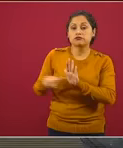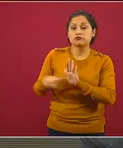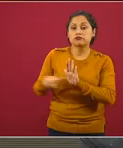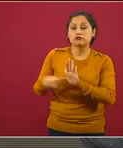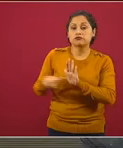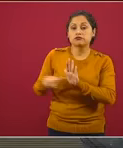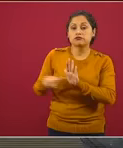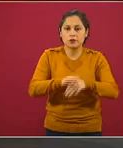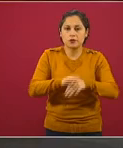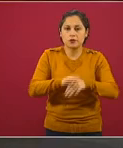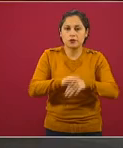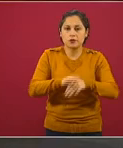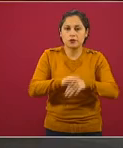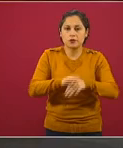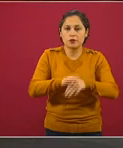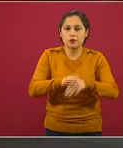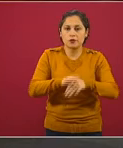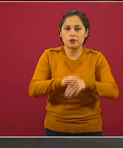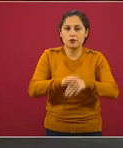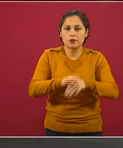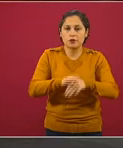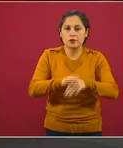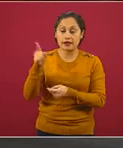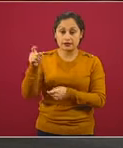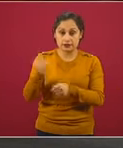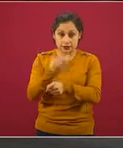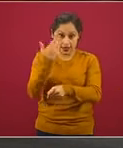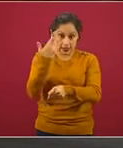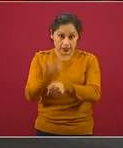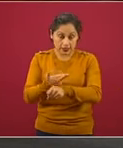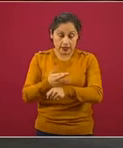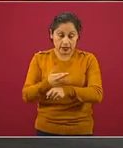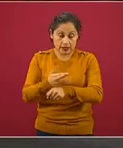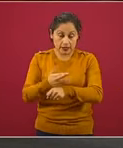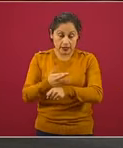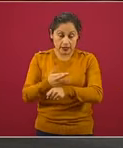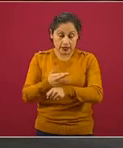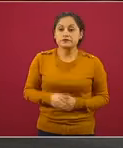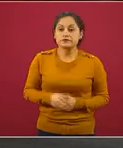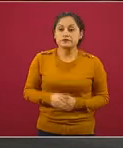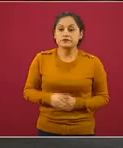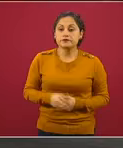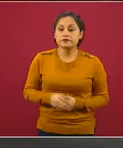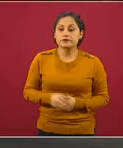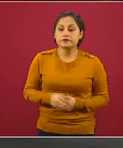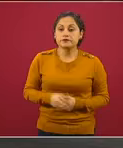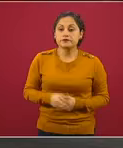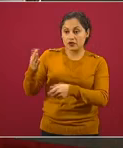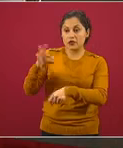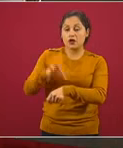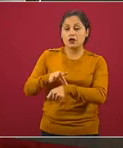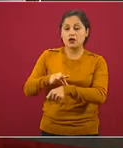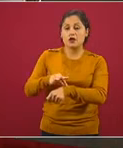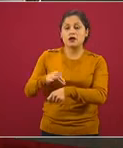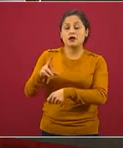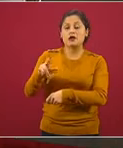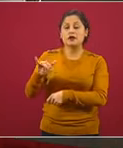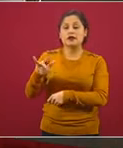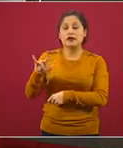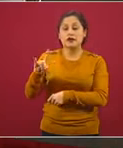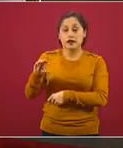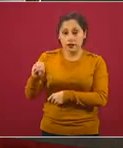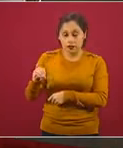Muchas gracias, secretario Miguel Torruco. Le pido finalmente al doctor Ricardo Cortés Alcalá, si nos presenta de manera sintética